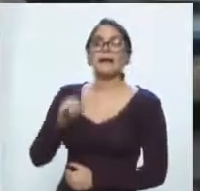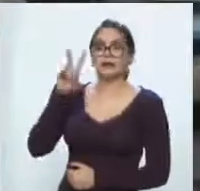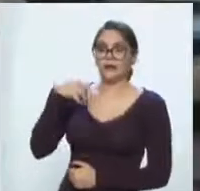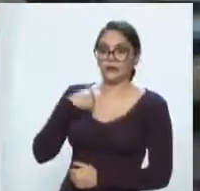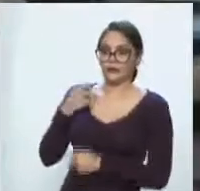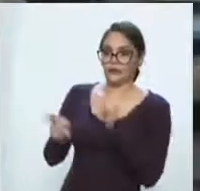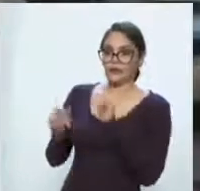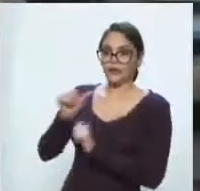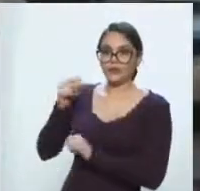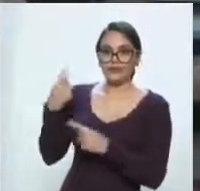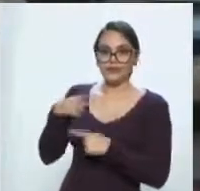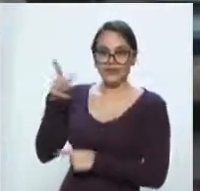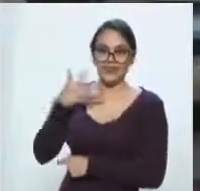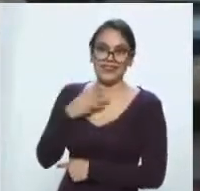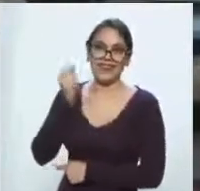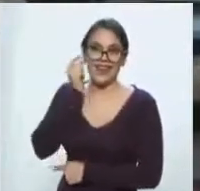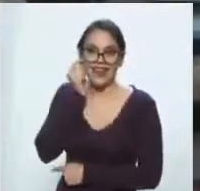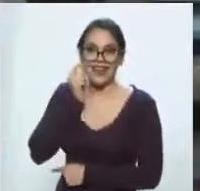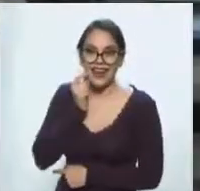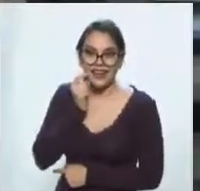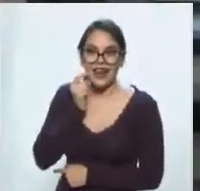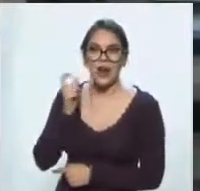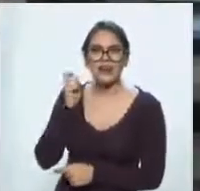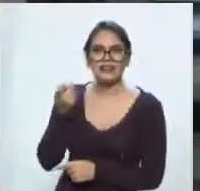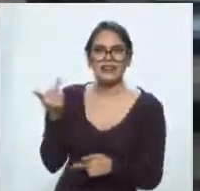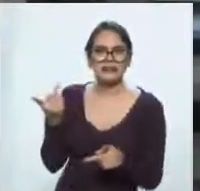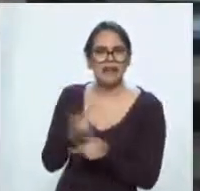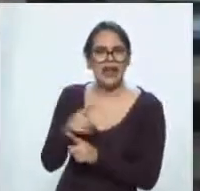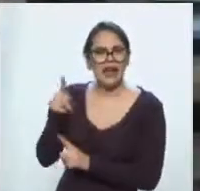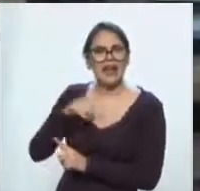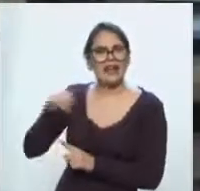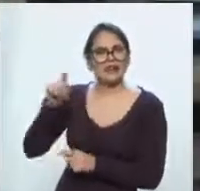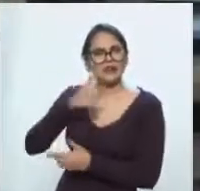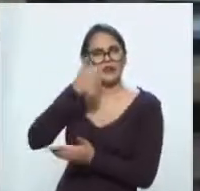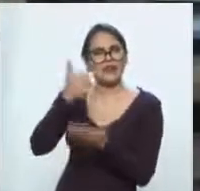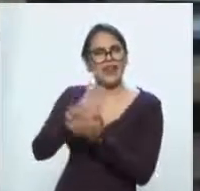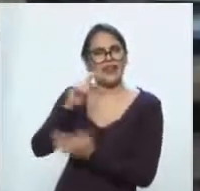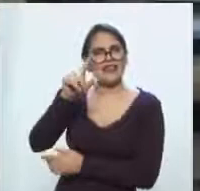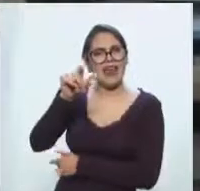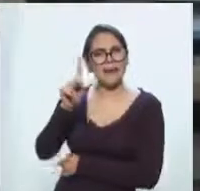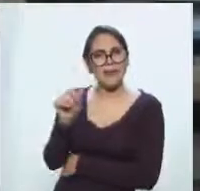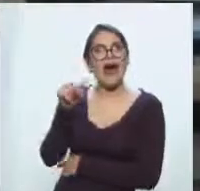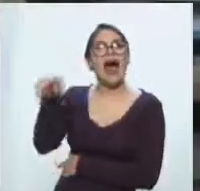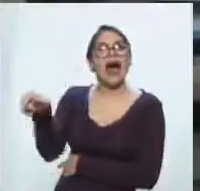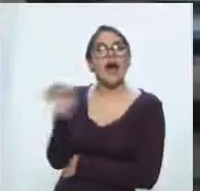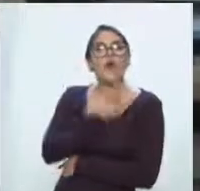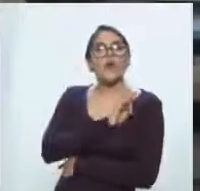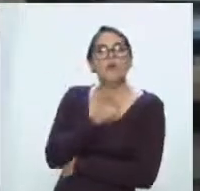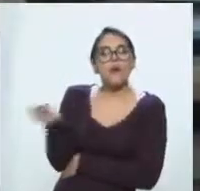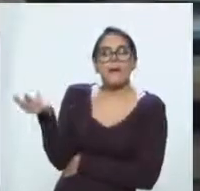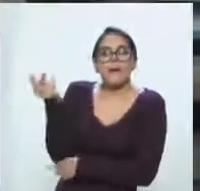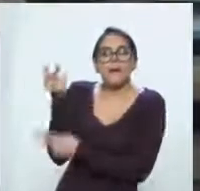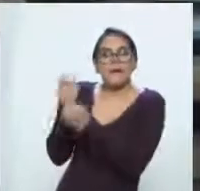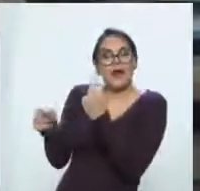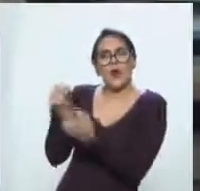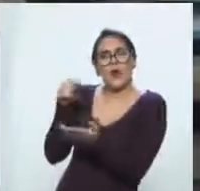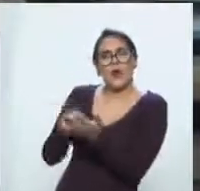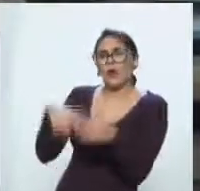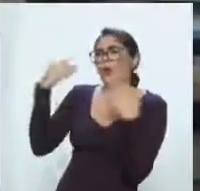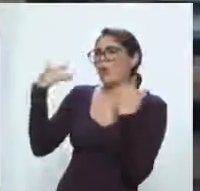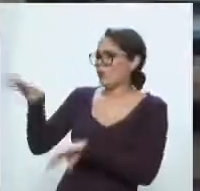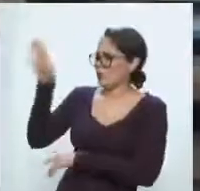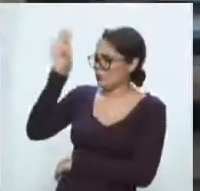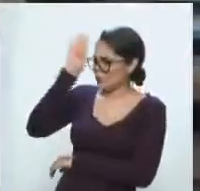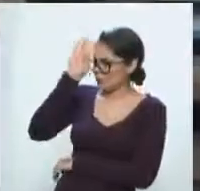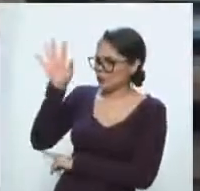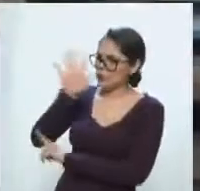sobre lo que está pasando en Tlapa, esta ciudad que es la puerta de la región de la montaña, una región de las más empobrecidas en el